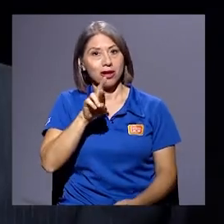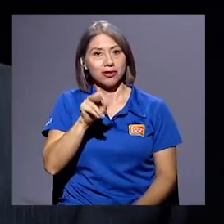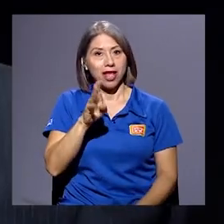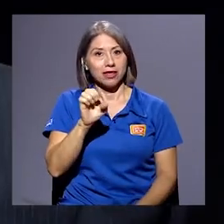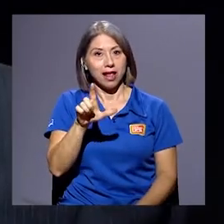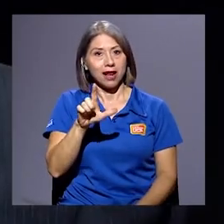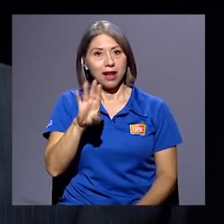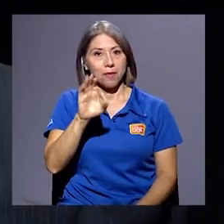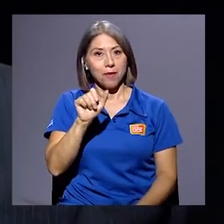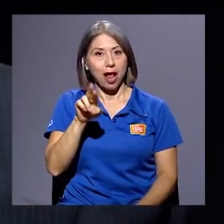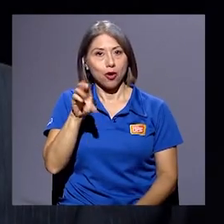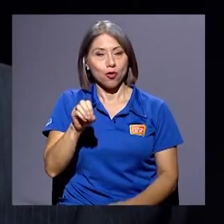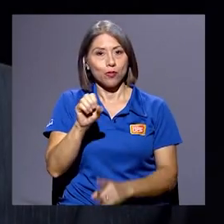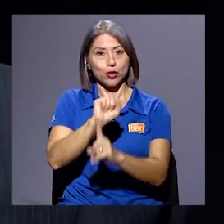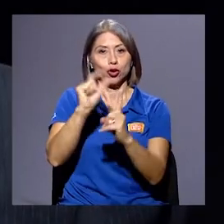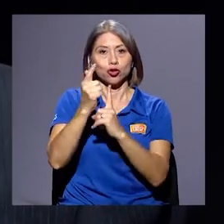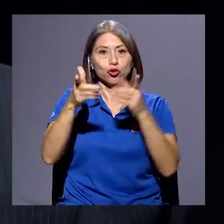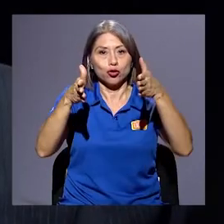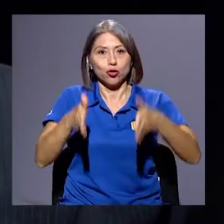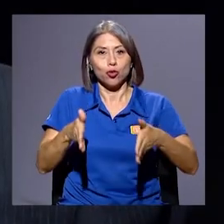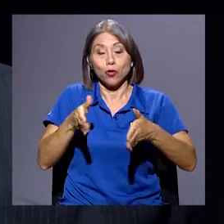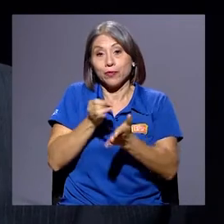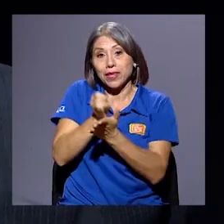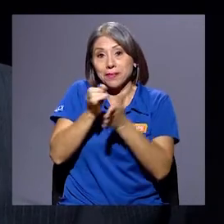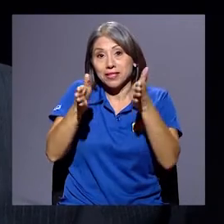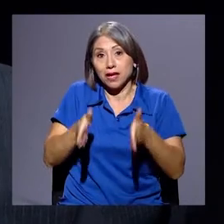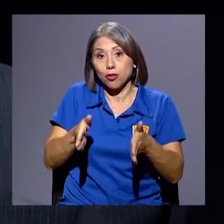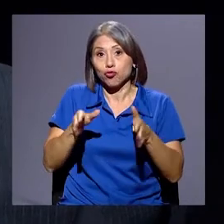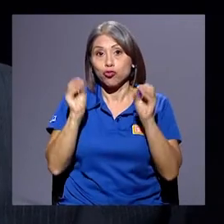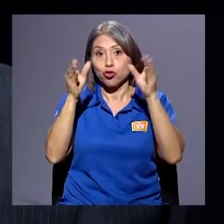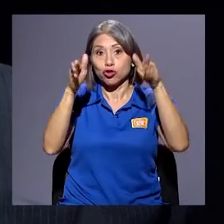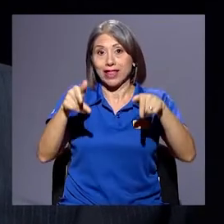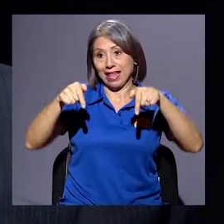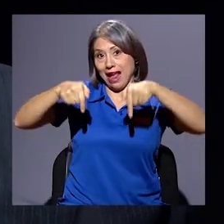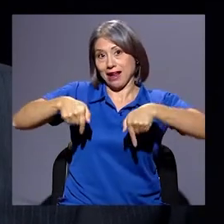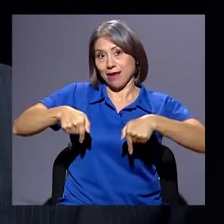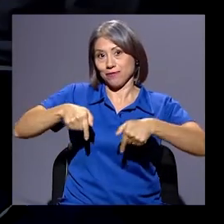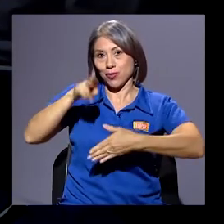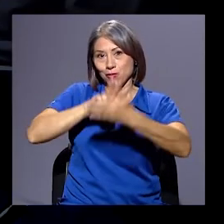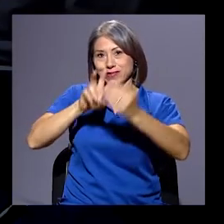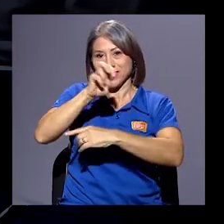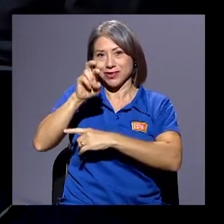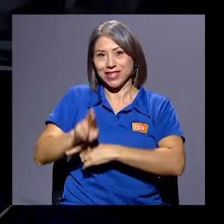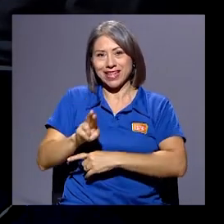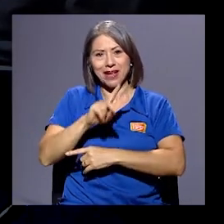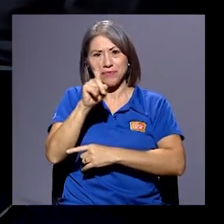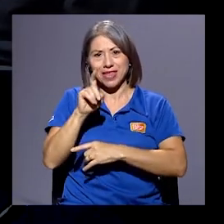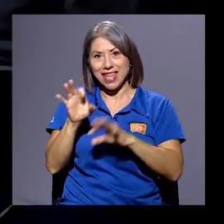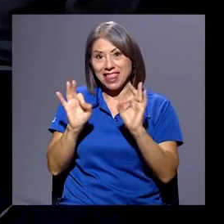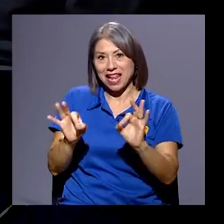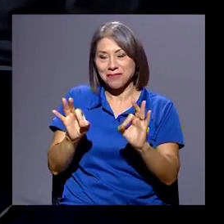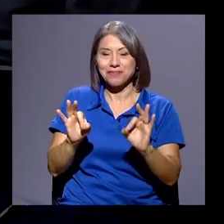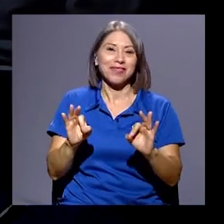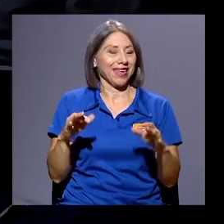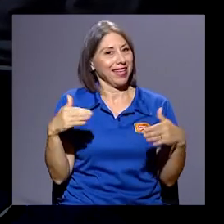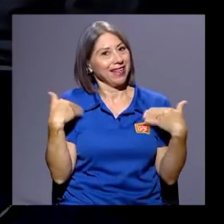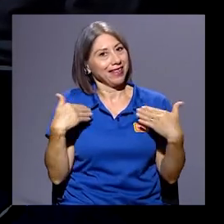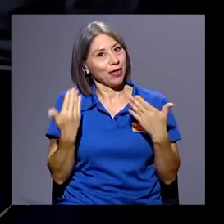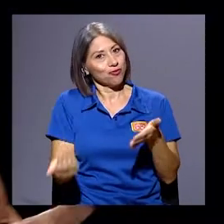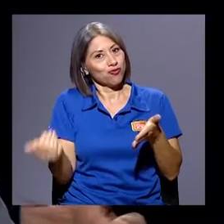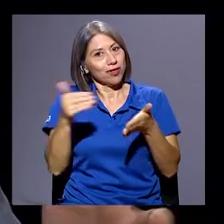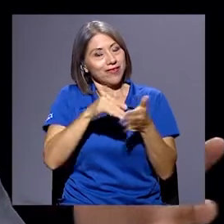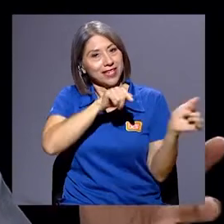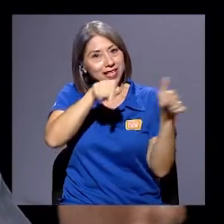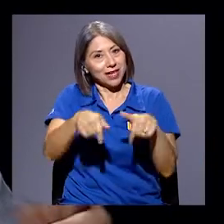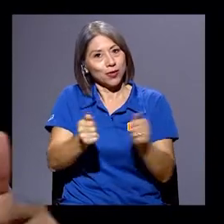Randall Blanco, sociólogo, investigador y docente de acá, de esta misma casa de estudios en la Universidad de Costa Rica. ¿Qué tal, don Randall? Encantado de estar de nuevo aquí con ustedes.